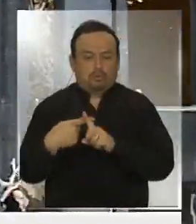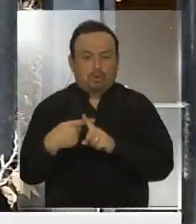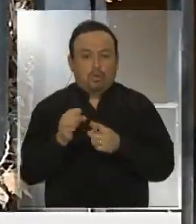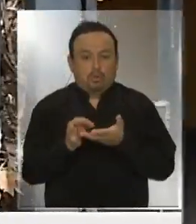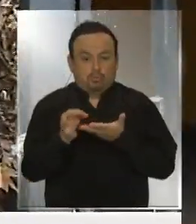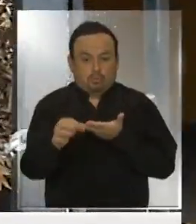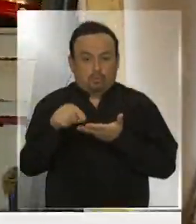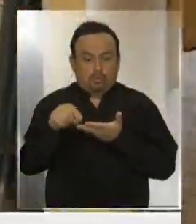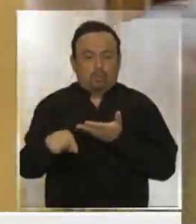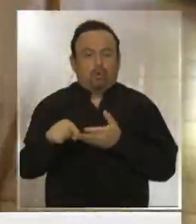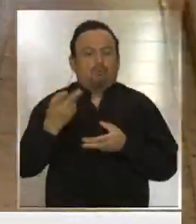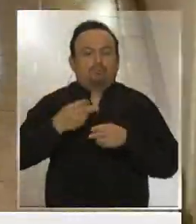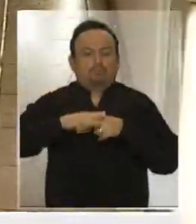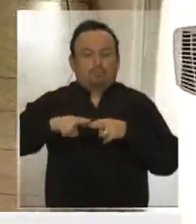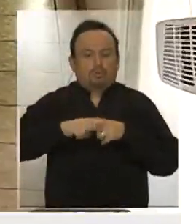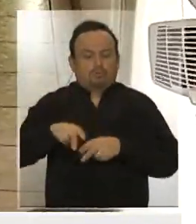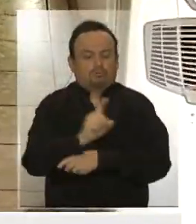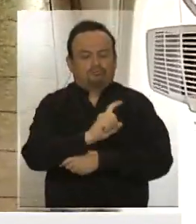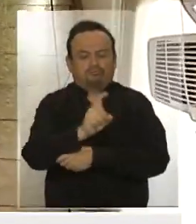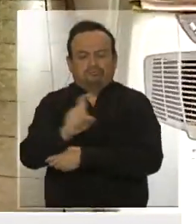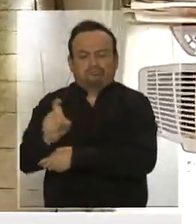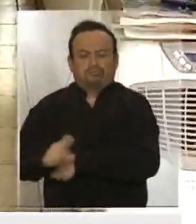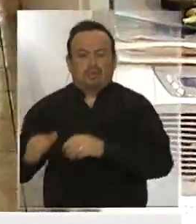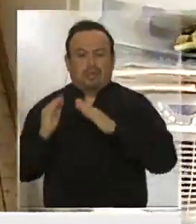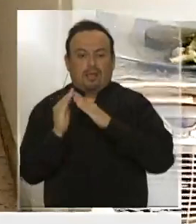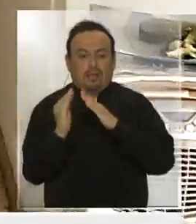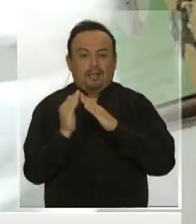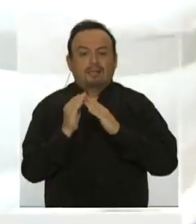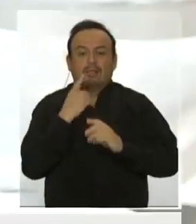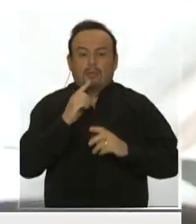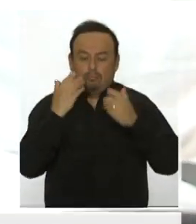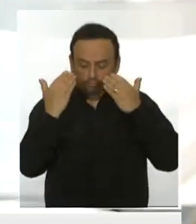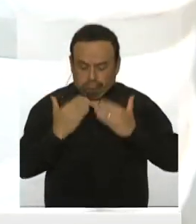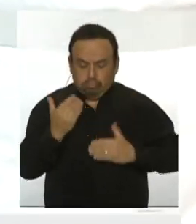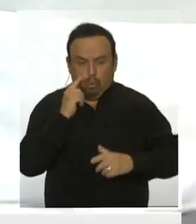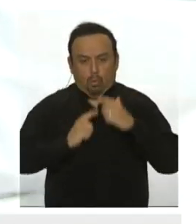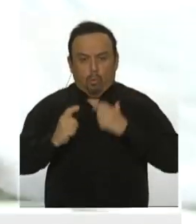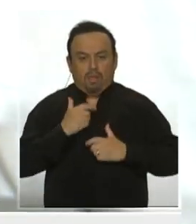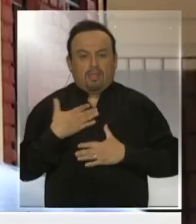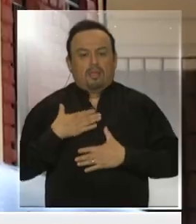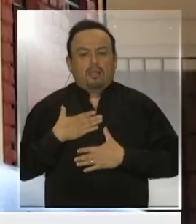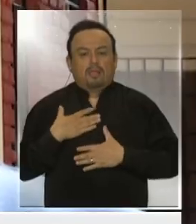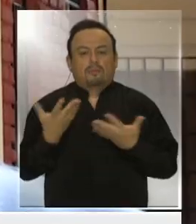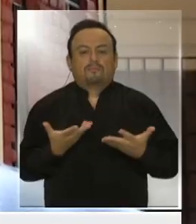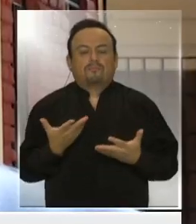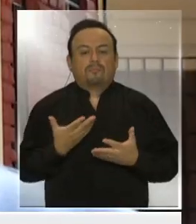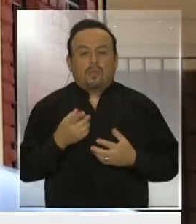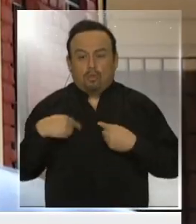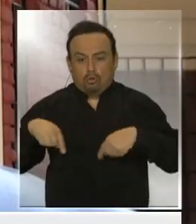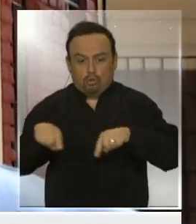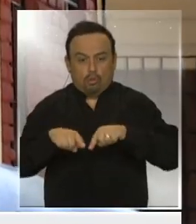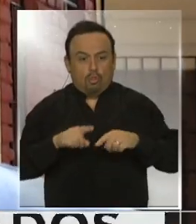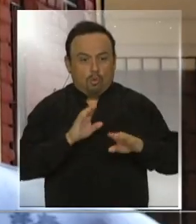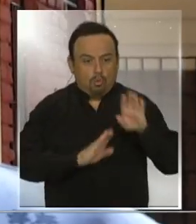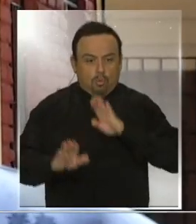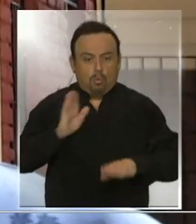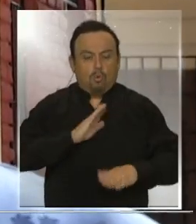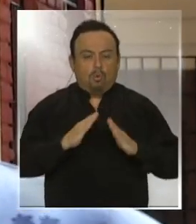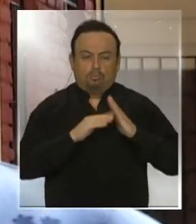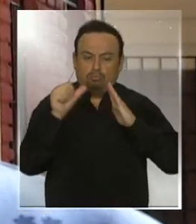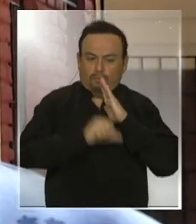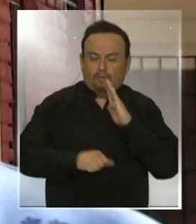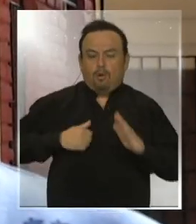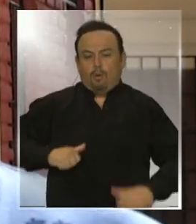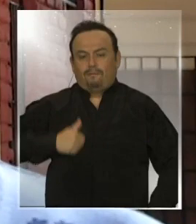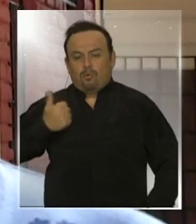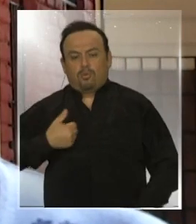han implementado medidas, como la sanitización de hogares y el autocuidado. Estamos cuidando entre todos, tratar de que una cuarentena voluntaria,